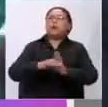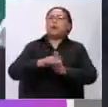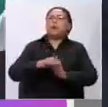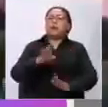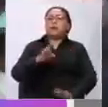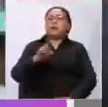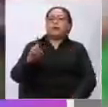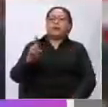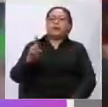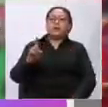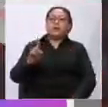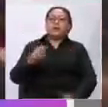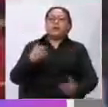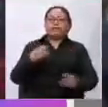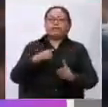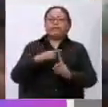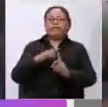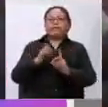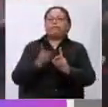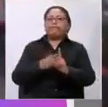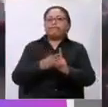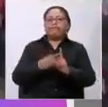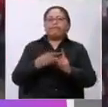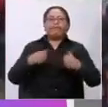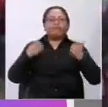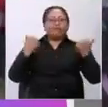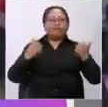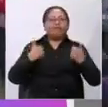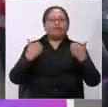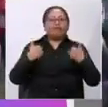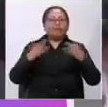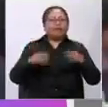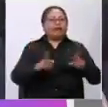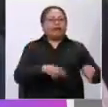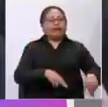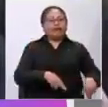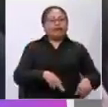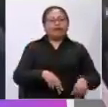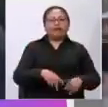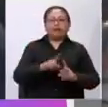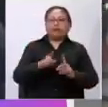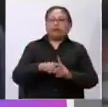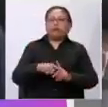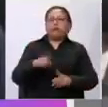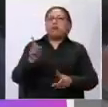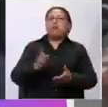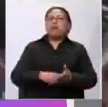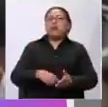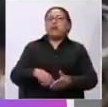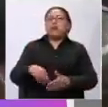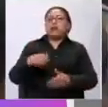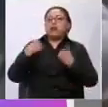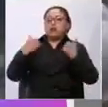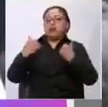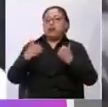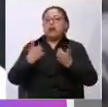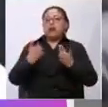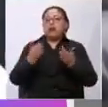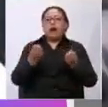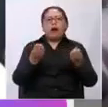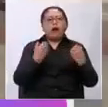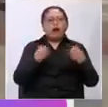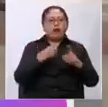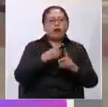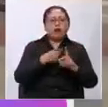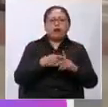71 embarazos adolescentes, 71 partos por cada mil adolescentes en nuestro país. Estos